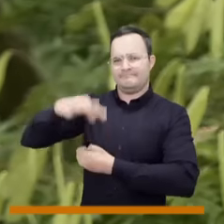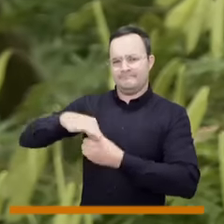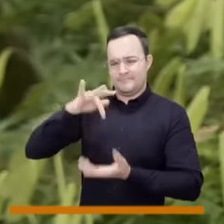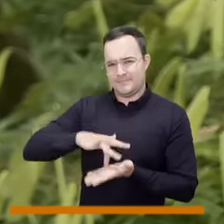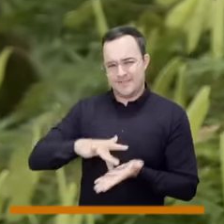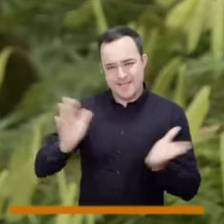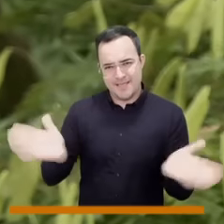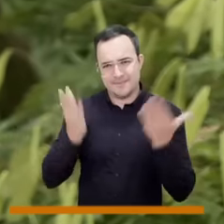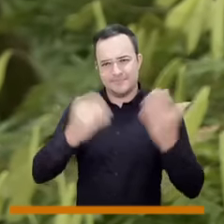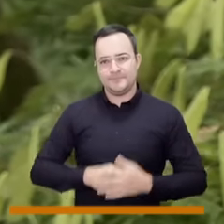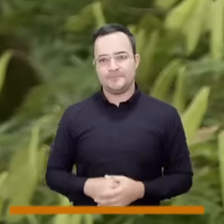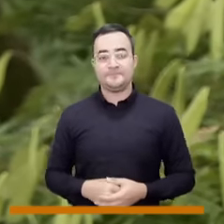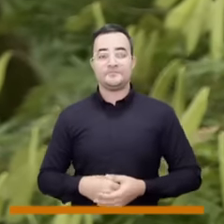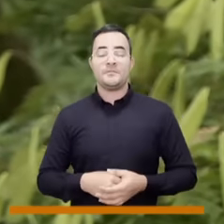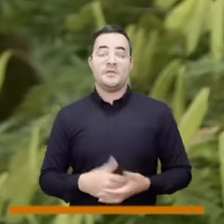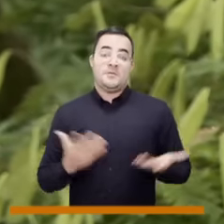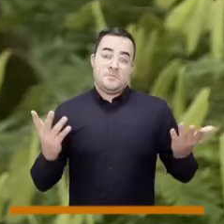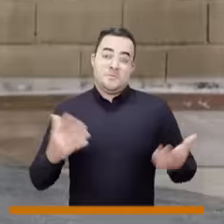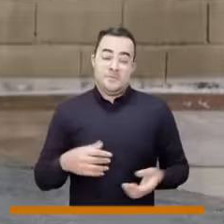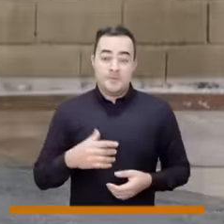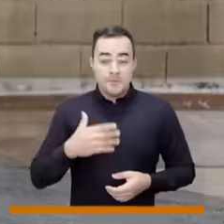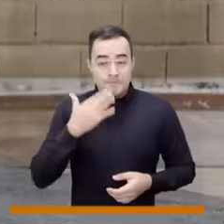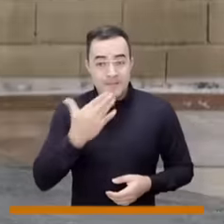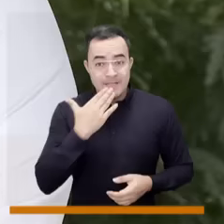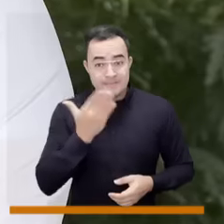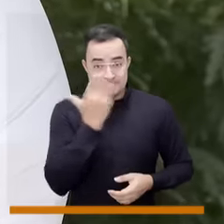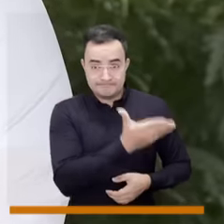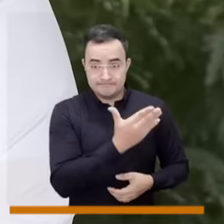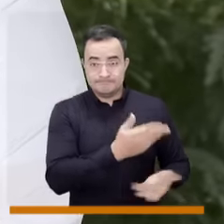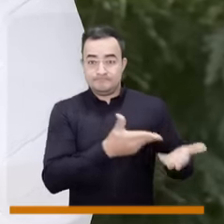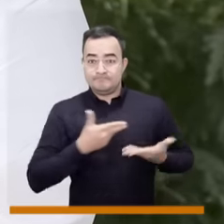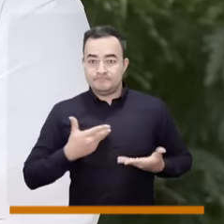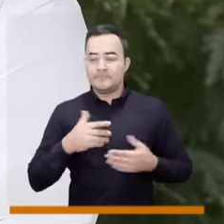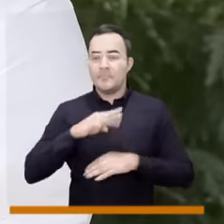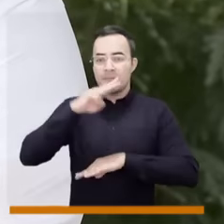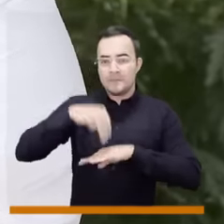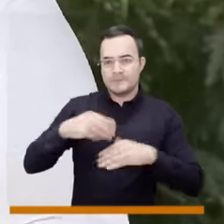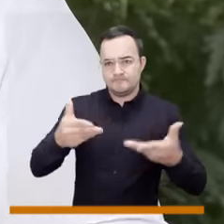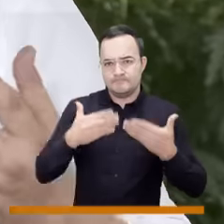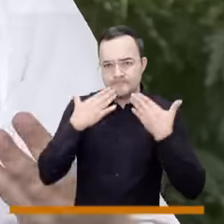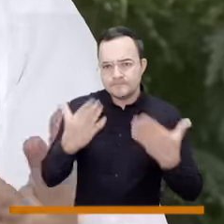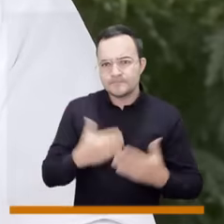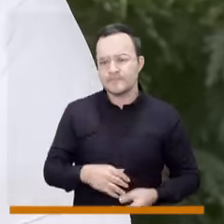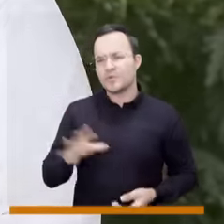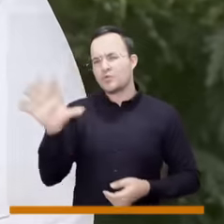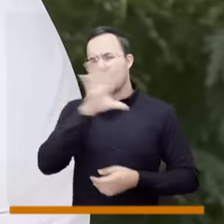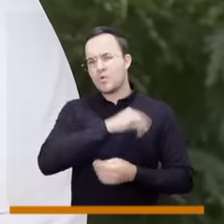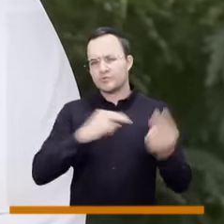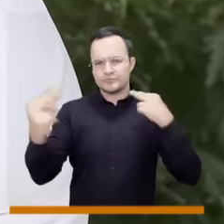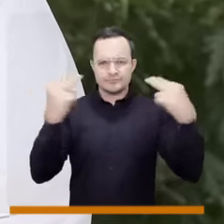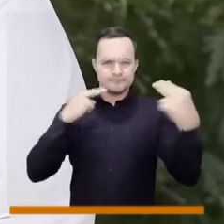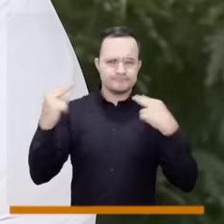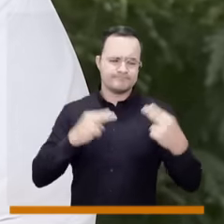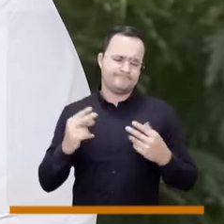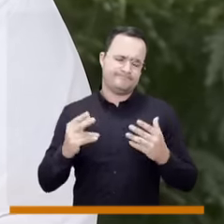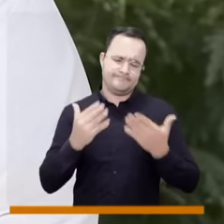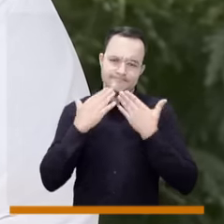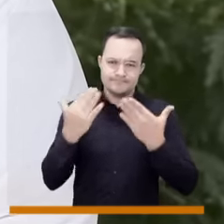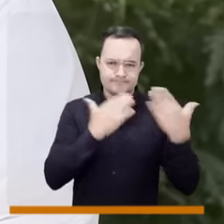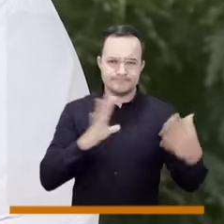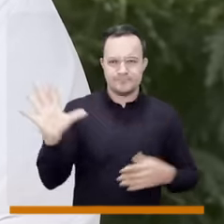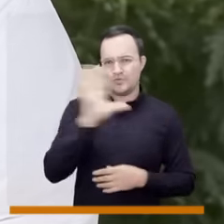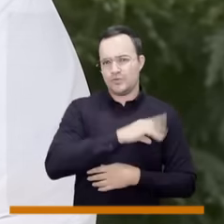masivamente en las urnas y gracias por acompañarnos. No, Caterina, a usted, a Telemedellín, a todas las personas que nos observan,